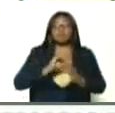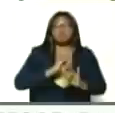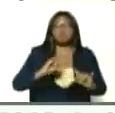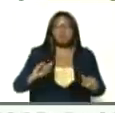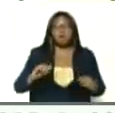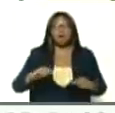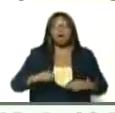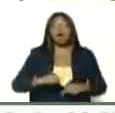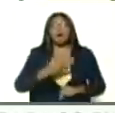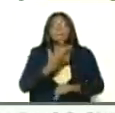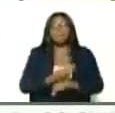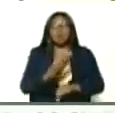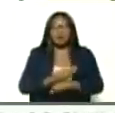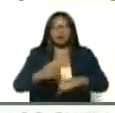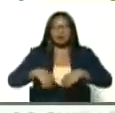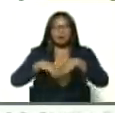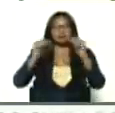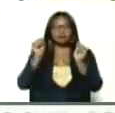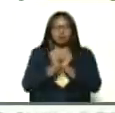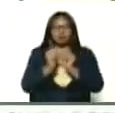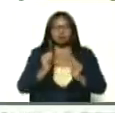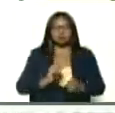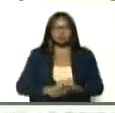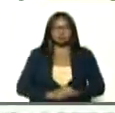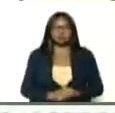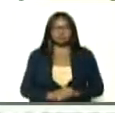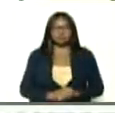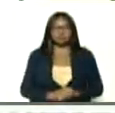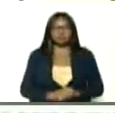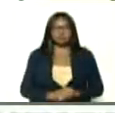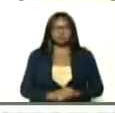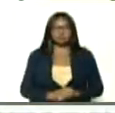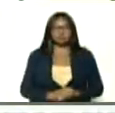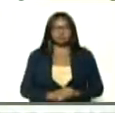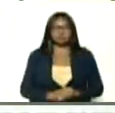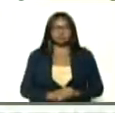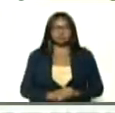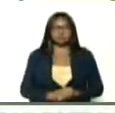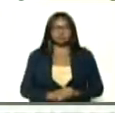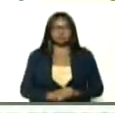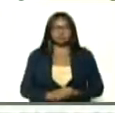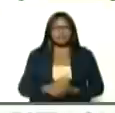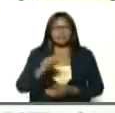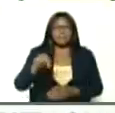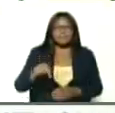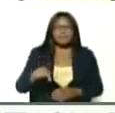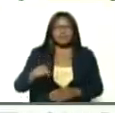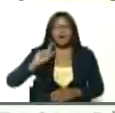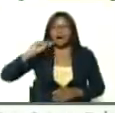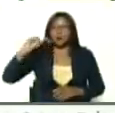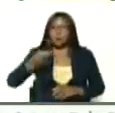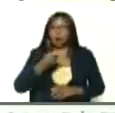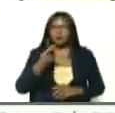al estado Anzuategui, y, está llegando, con fuerza, al estado Huarico,